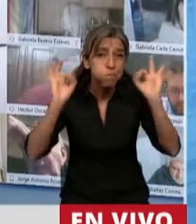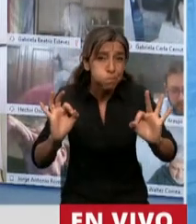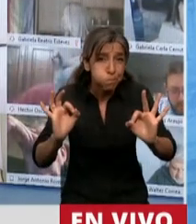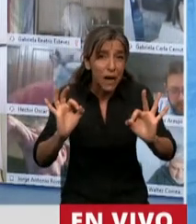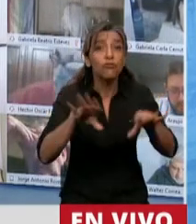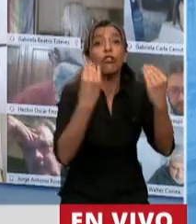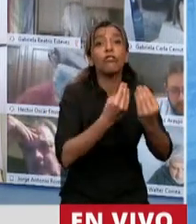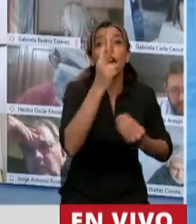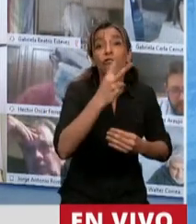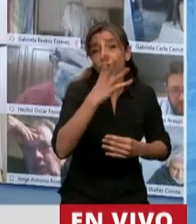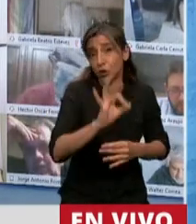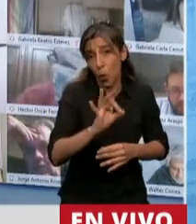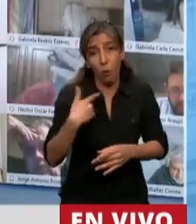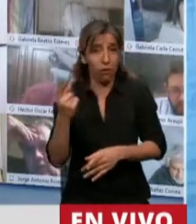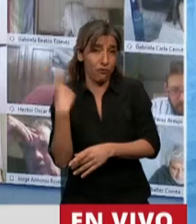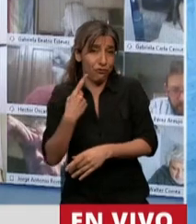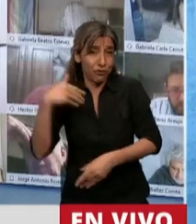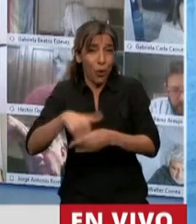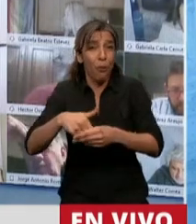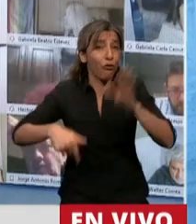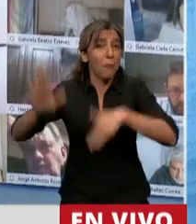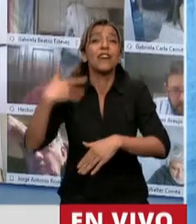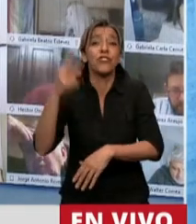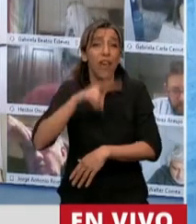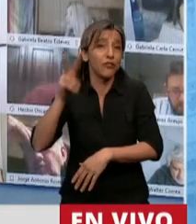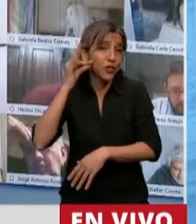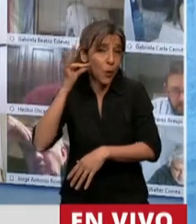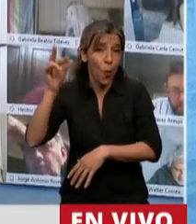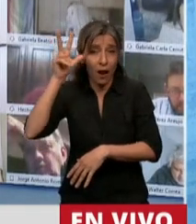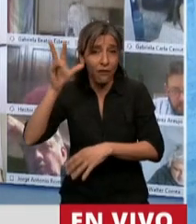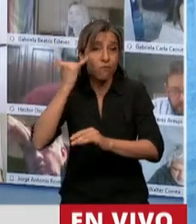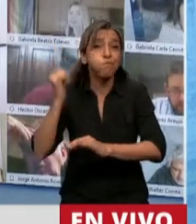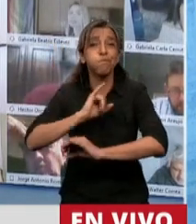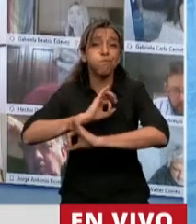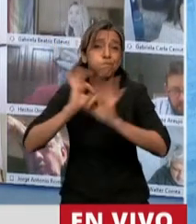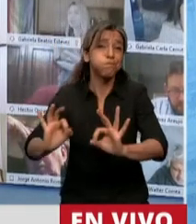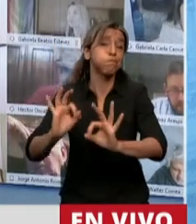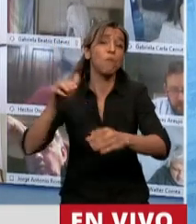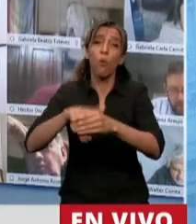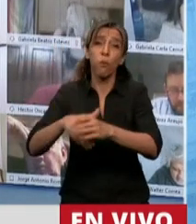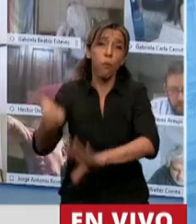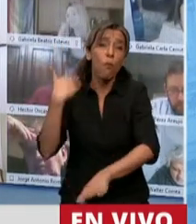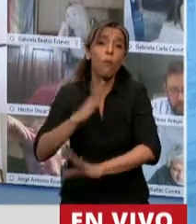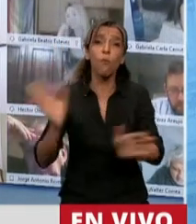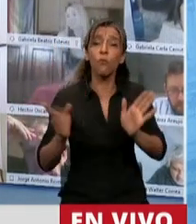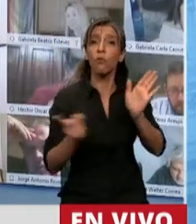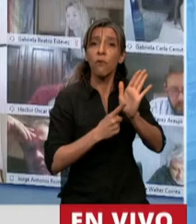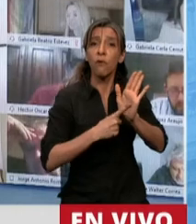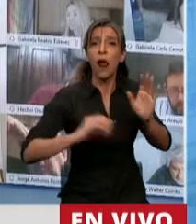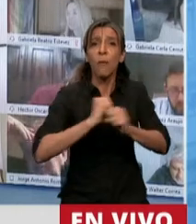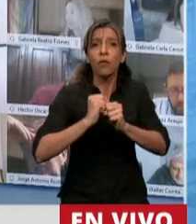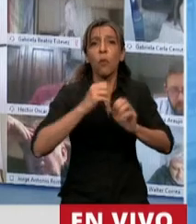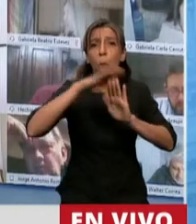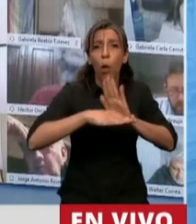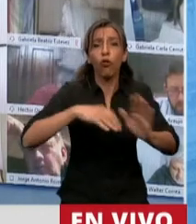Esta es una regla sólida que le dio legalidad a todo lo que votamos mientras estuvo